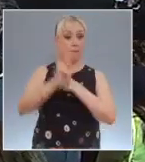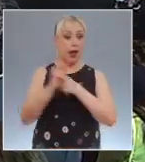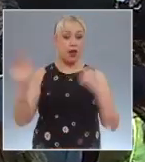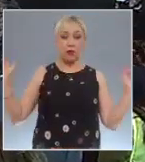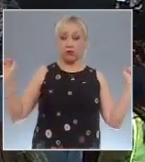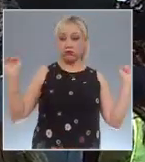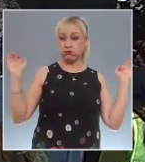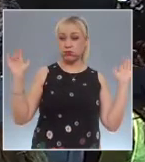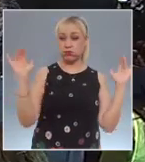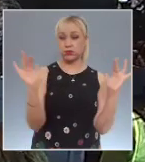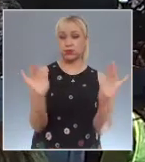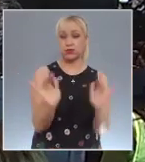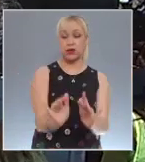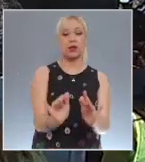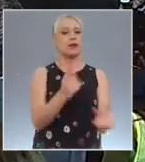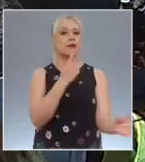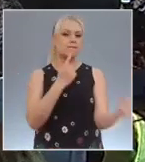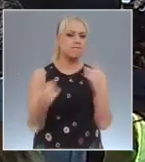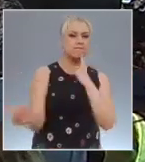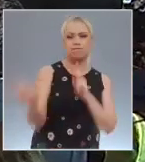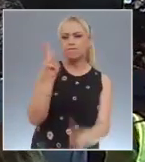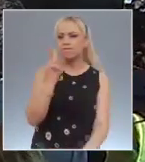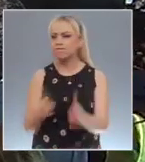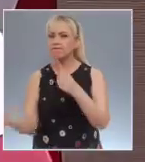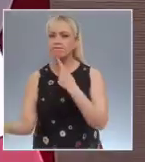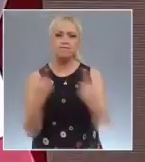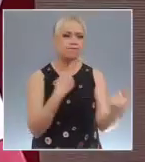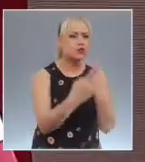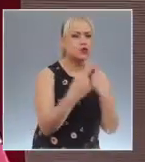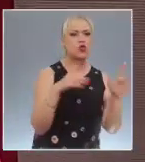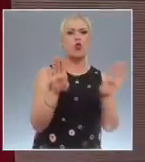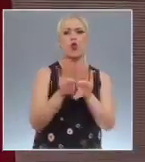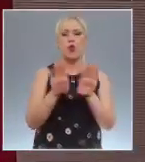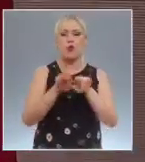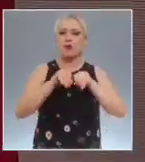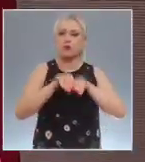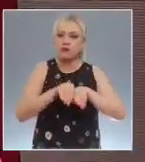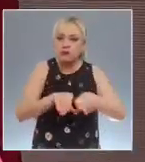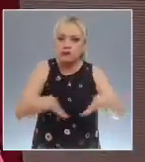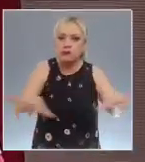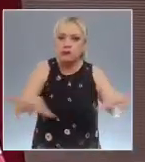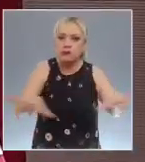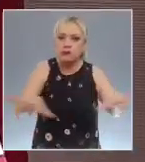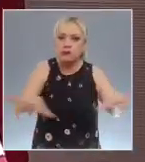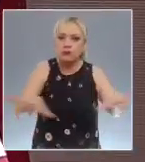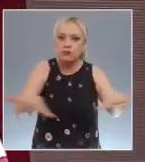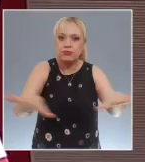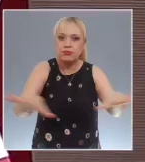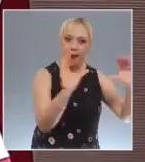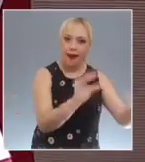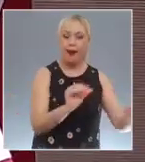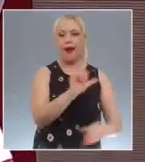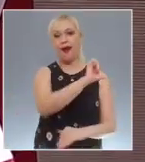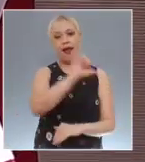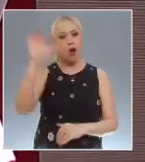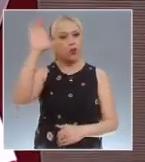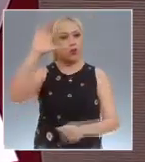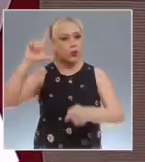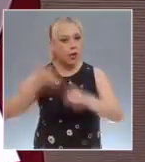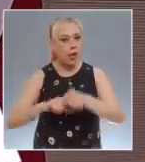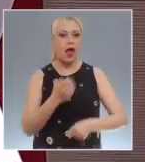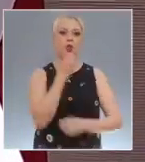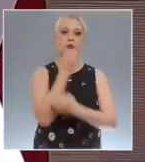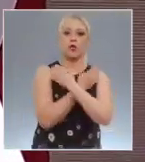finalidad de dialogar sobre los retos para la difusión de contenidos educativos y culturales en la región. Yo quiero decirles a todas las